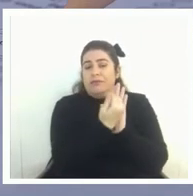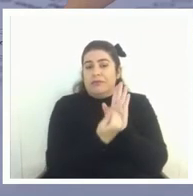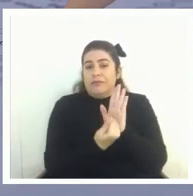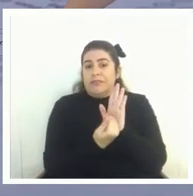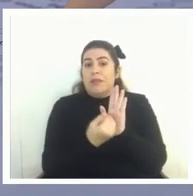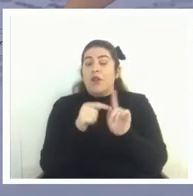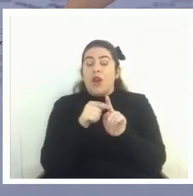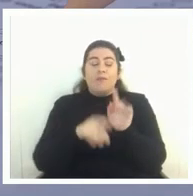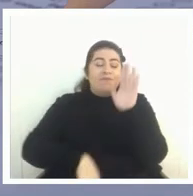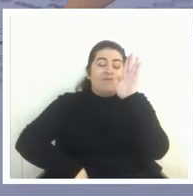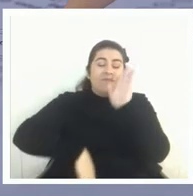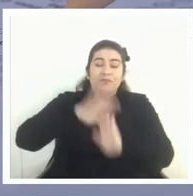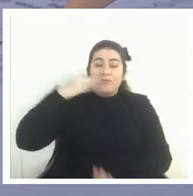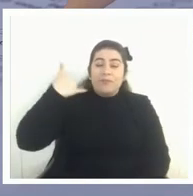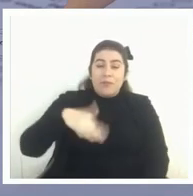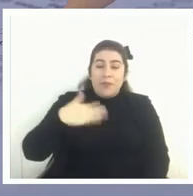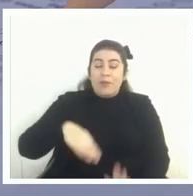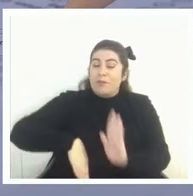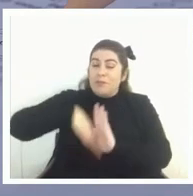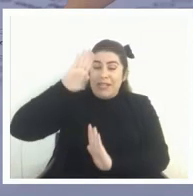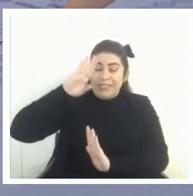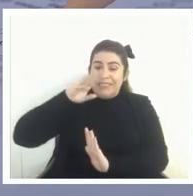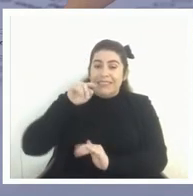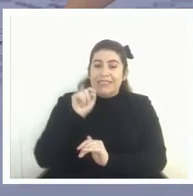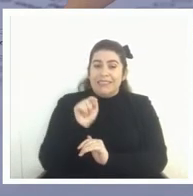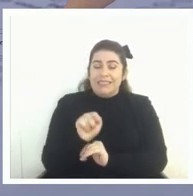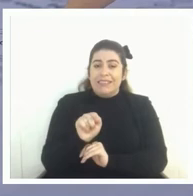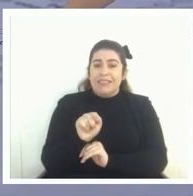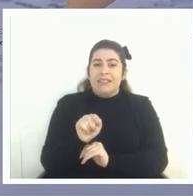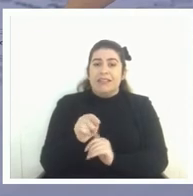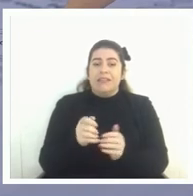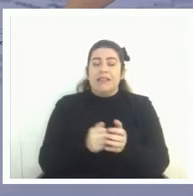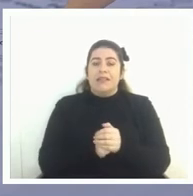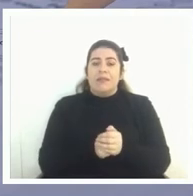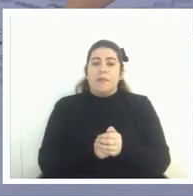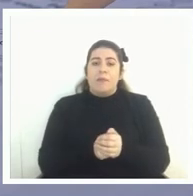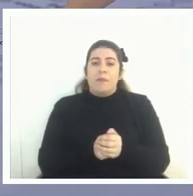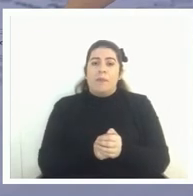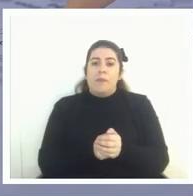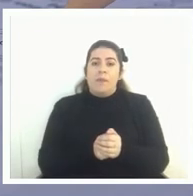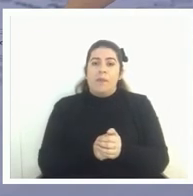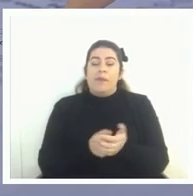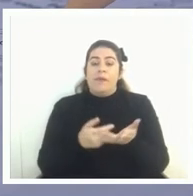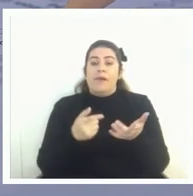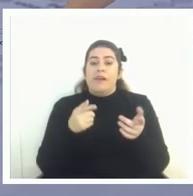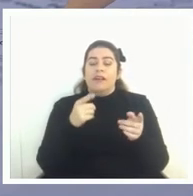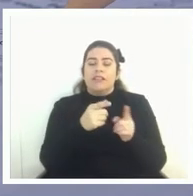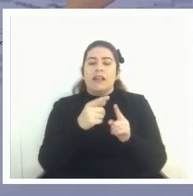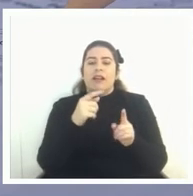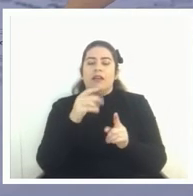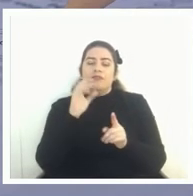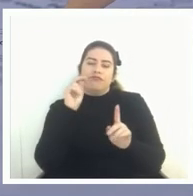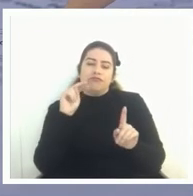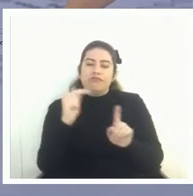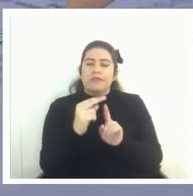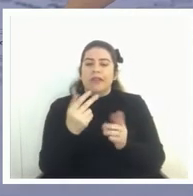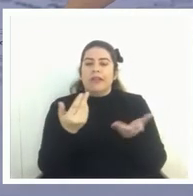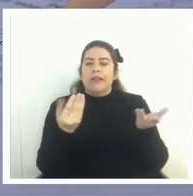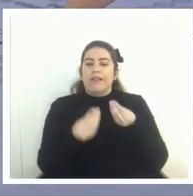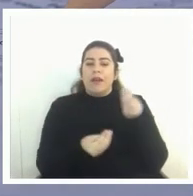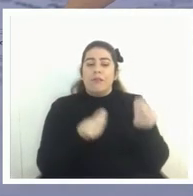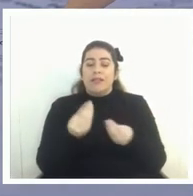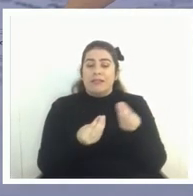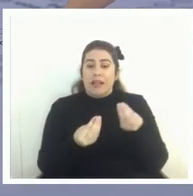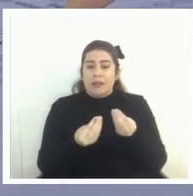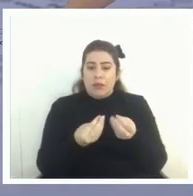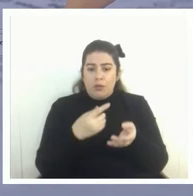más importante para efectos o sea lo más importante desde el punto de vista de los efectos más o menos inmediatos